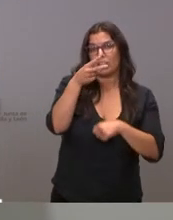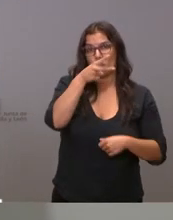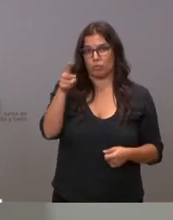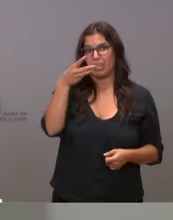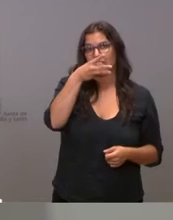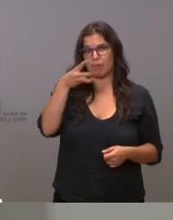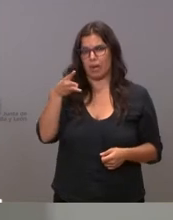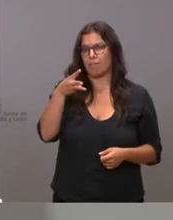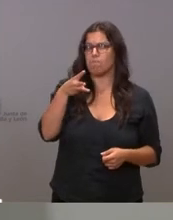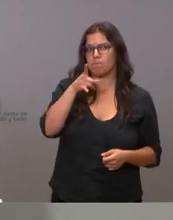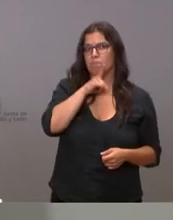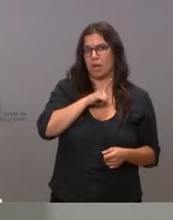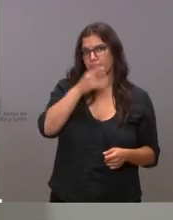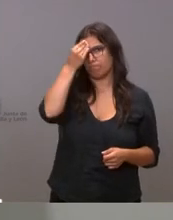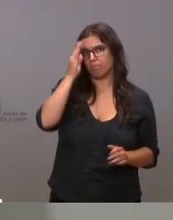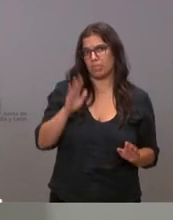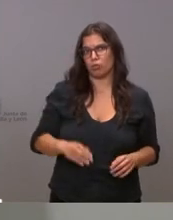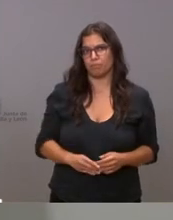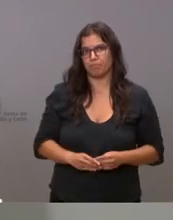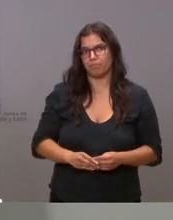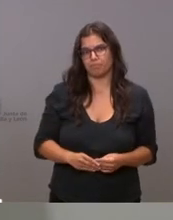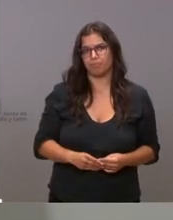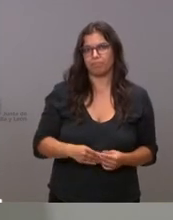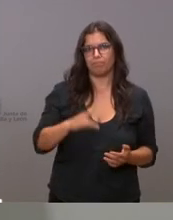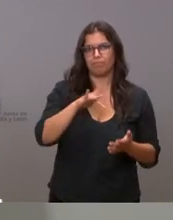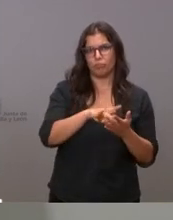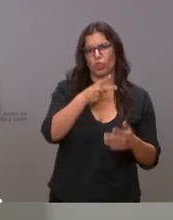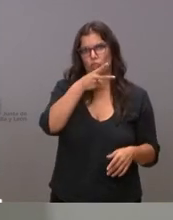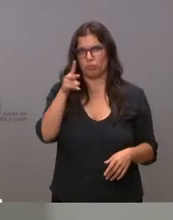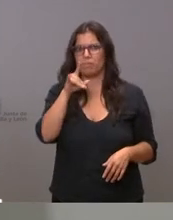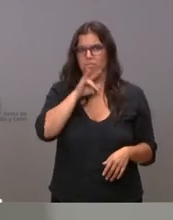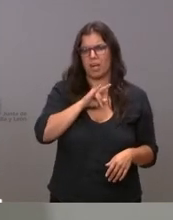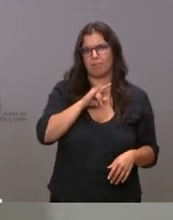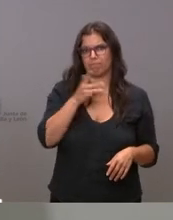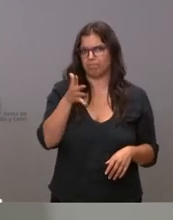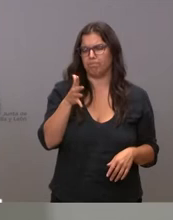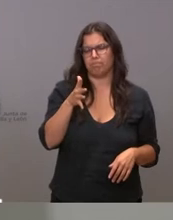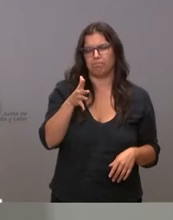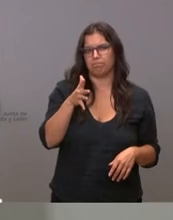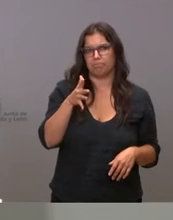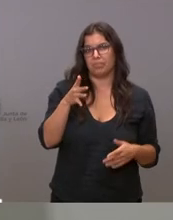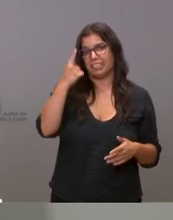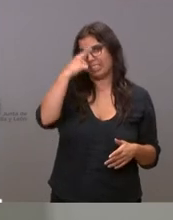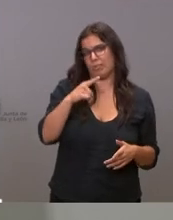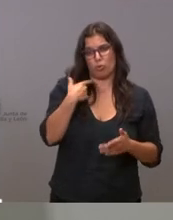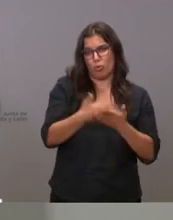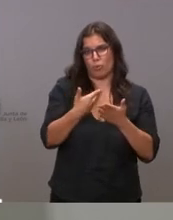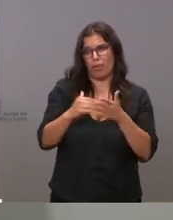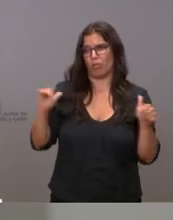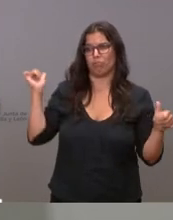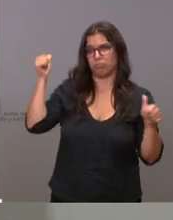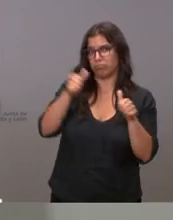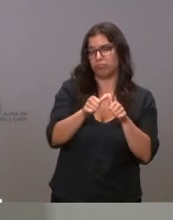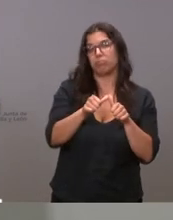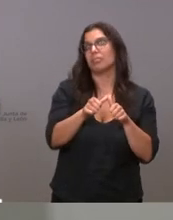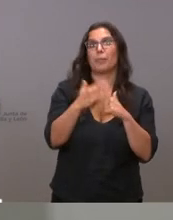malas yo creo que vamos a vivir dos semanas malas porque nosotros sabemos todas las veces le hemos comprobado que en menos de